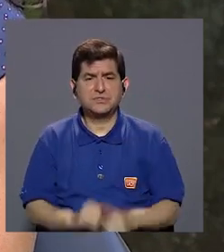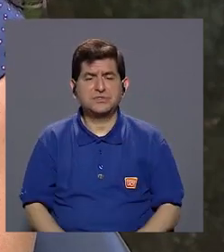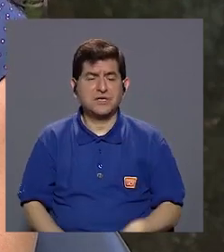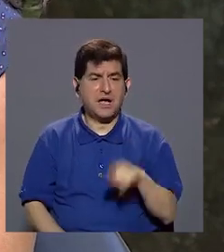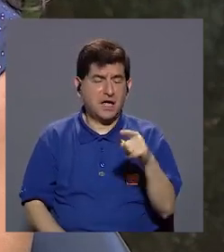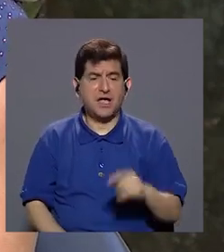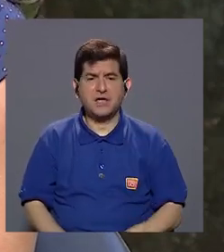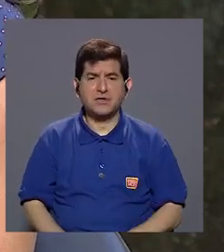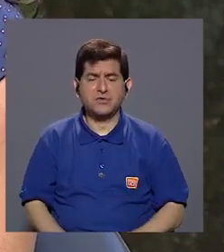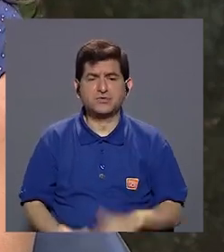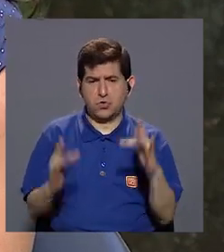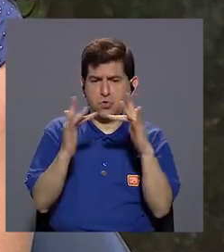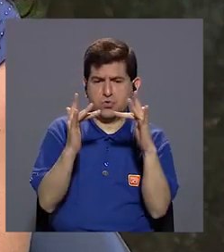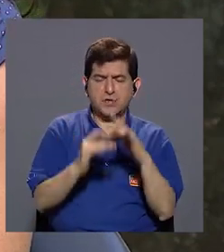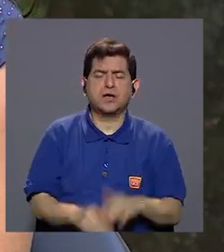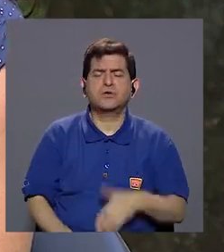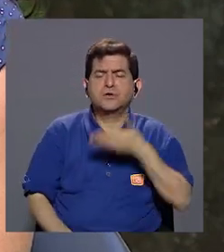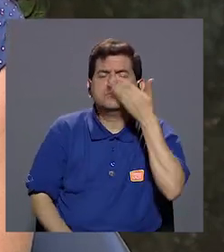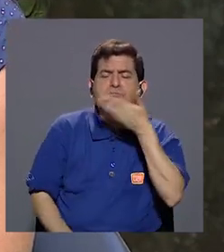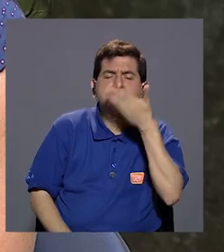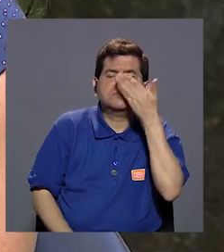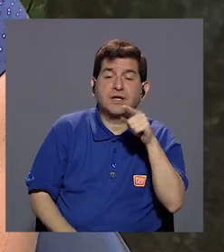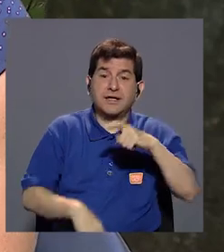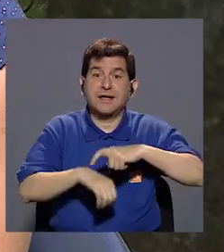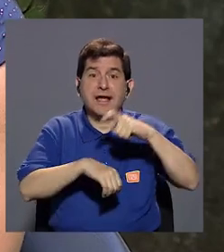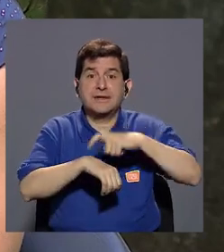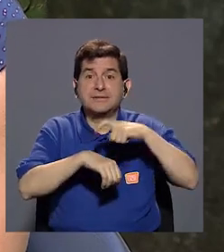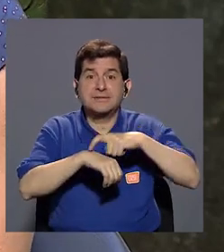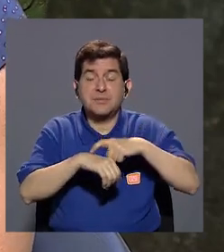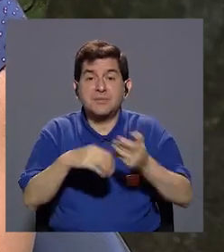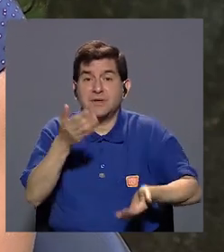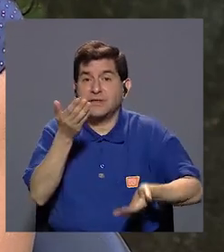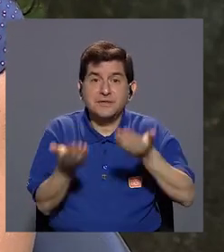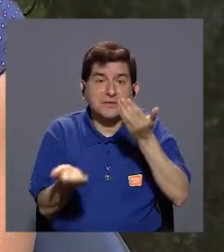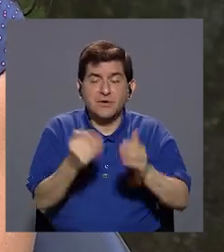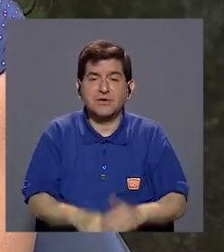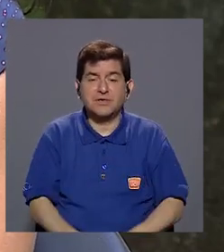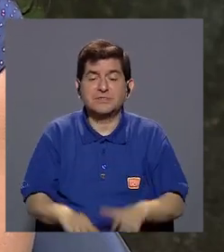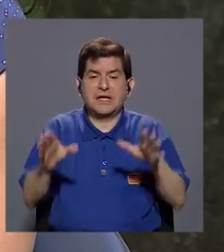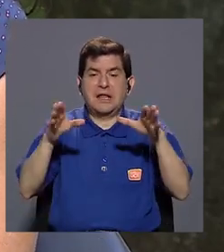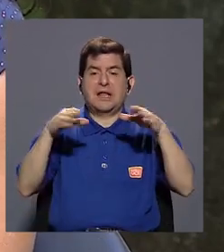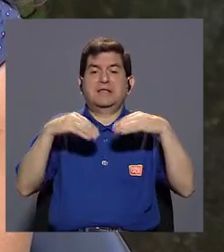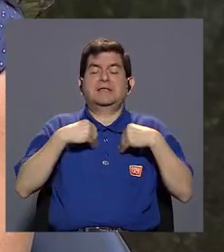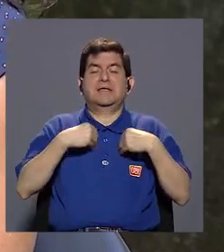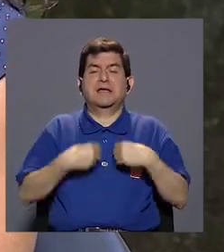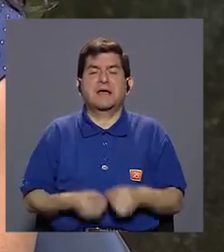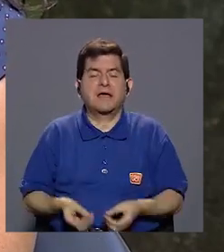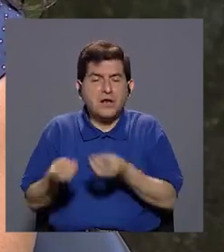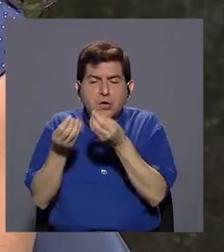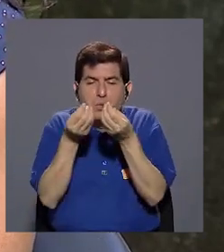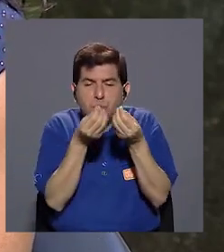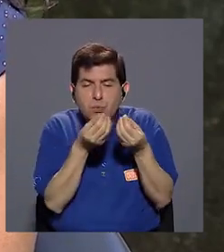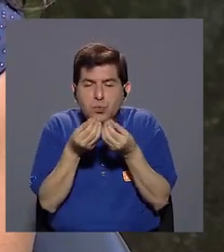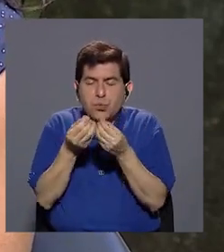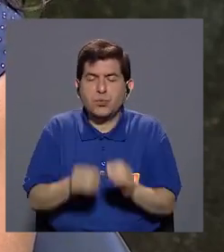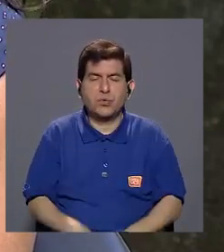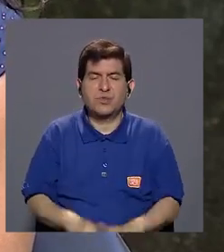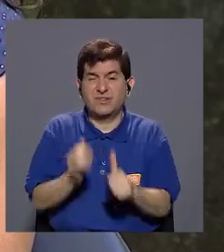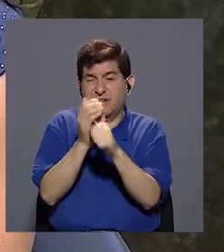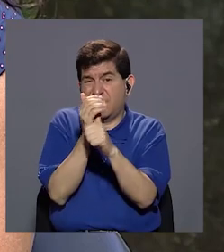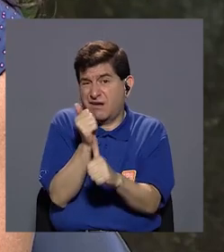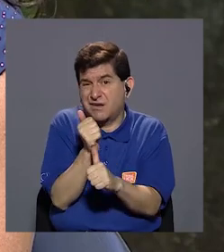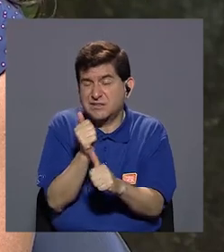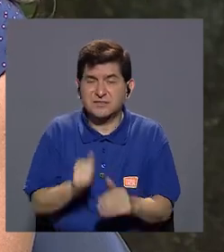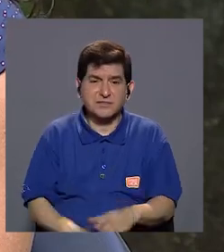presentan uno al otro, se laman para olfatearse y ahí es donde van adquiriendo, ¿verdad? Para partículas de heces,